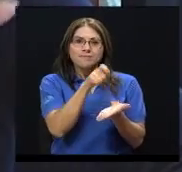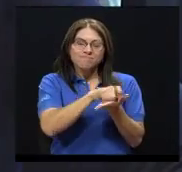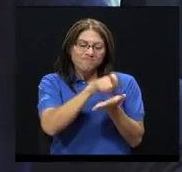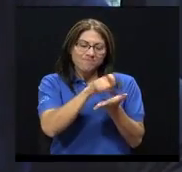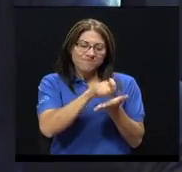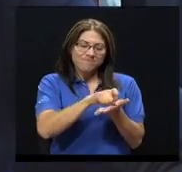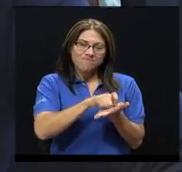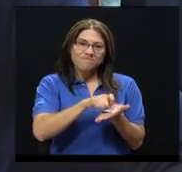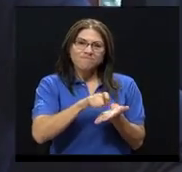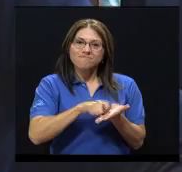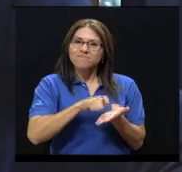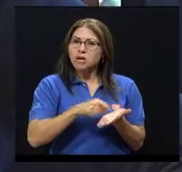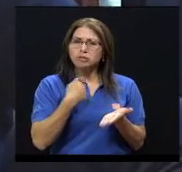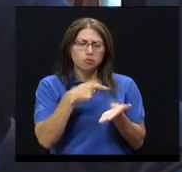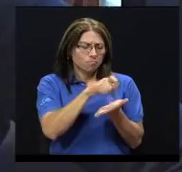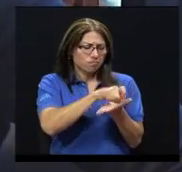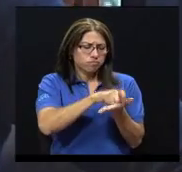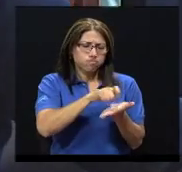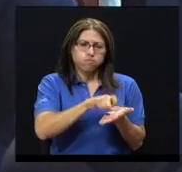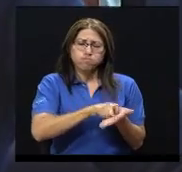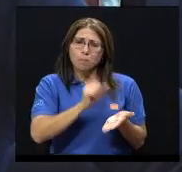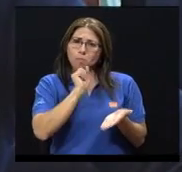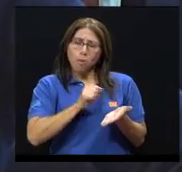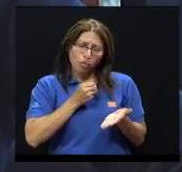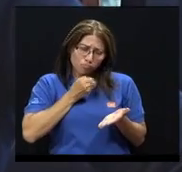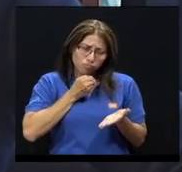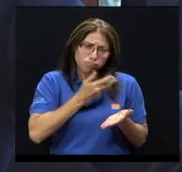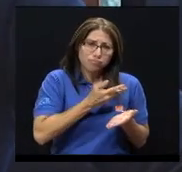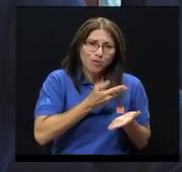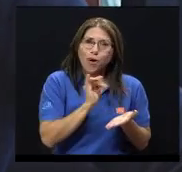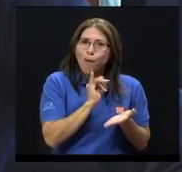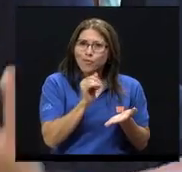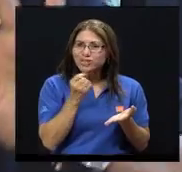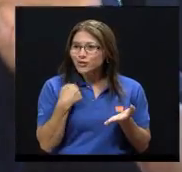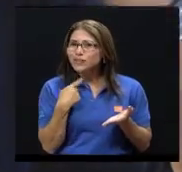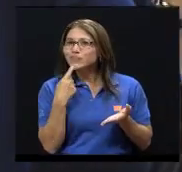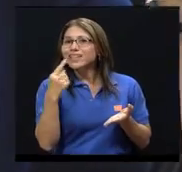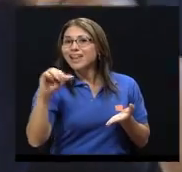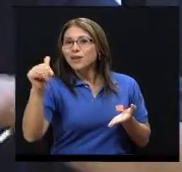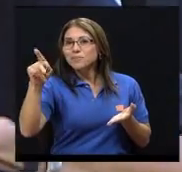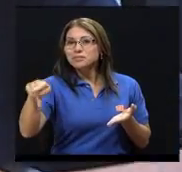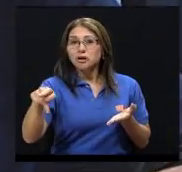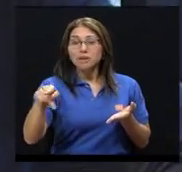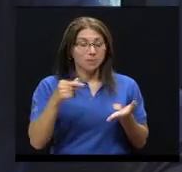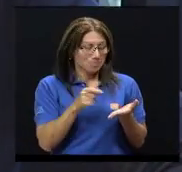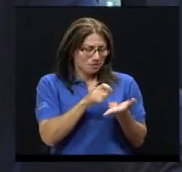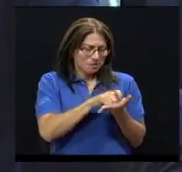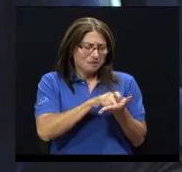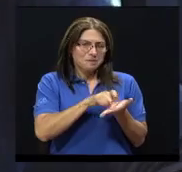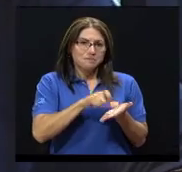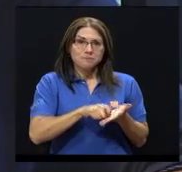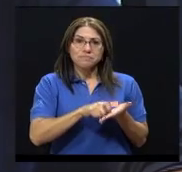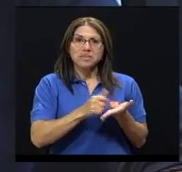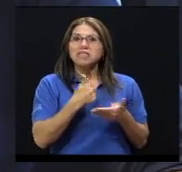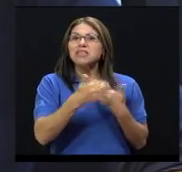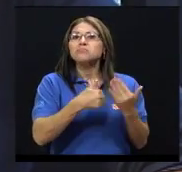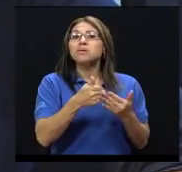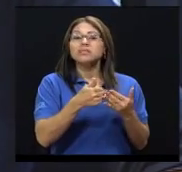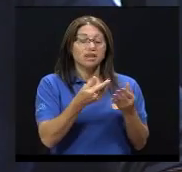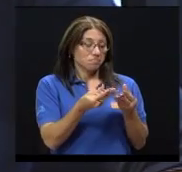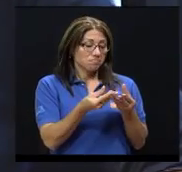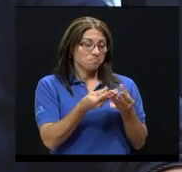eso va a aguantar lo que yo le ponga. Le puedo decir todo lo que quiere esa persona y después la puedo votar, ¿verdad? Pero